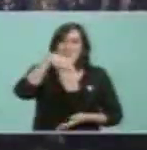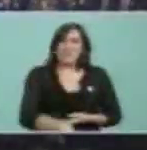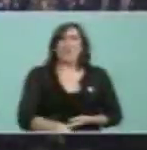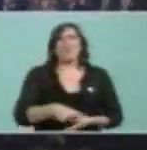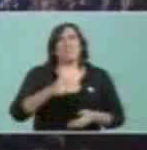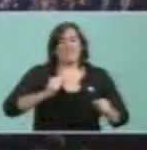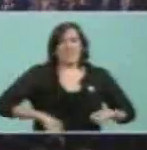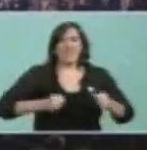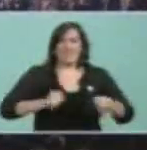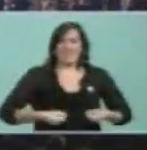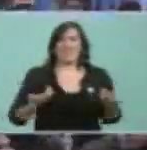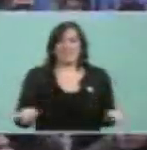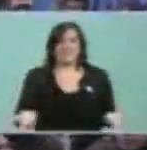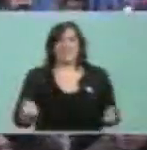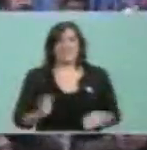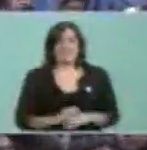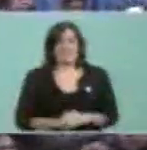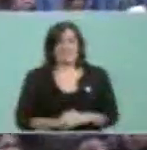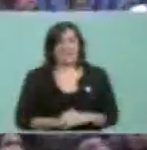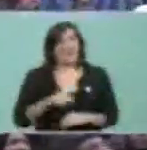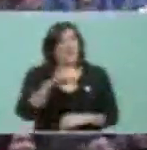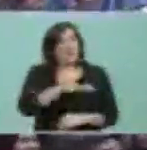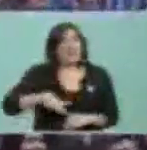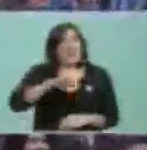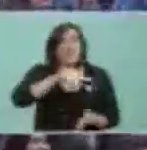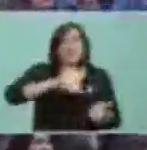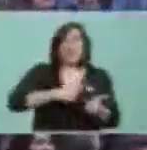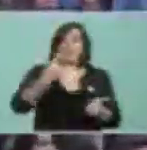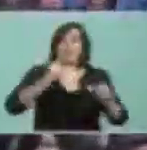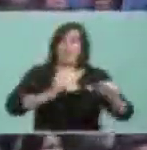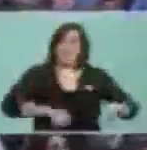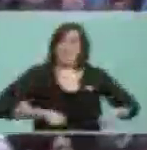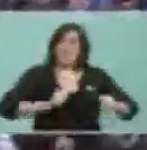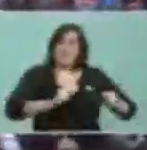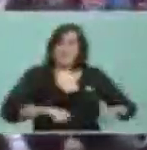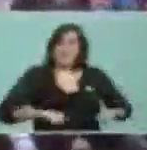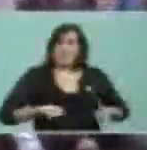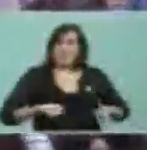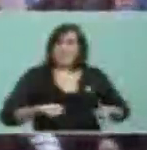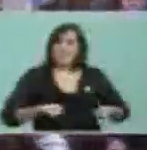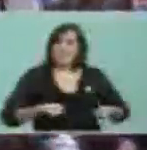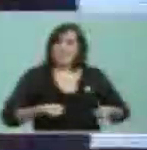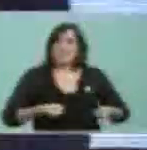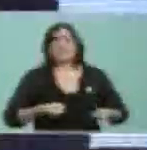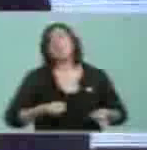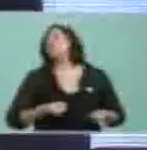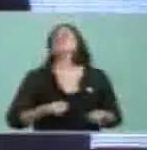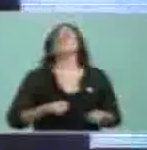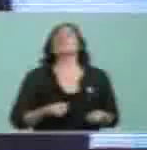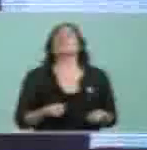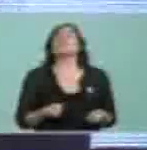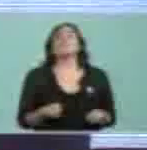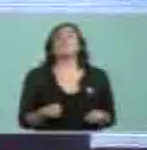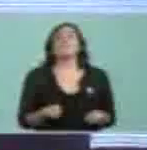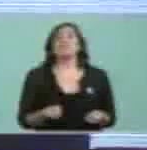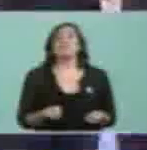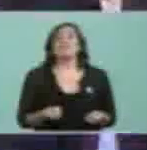en esta Bariloche